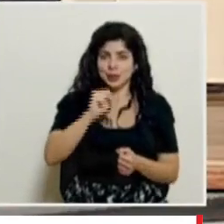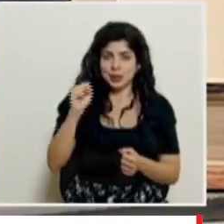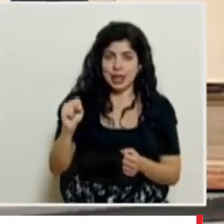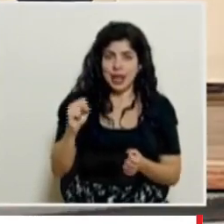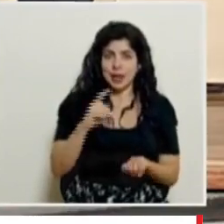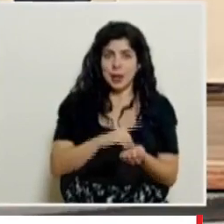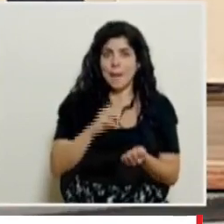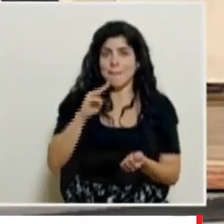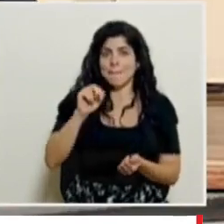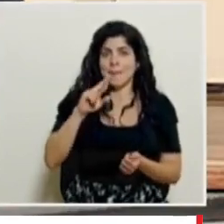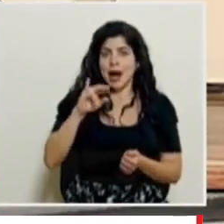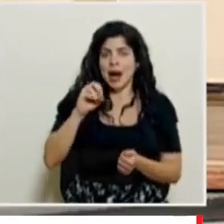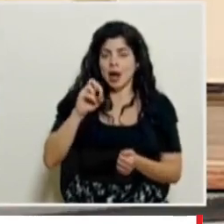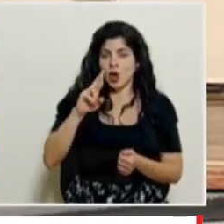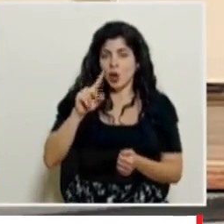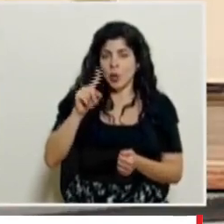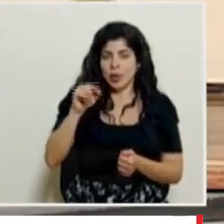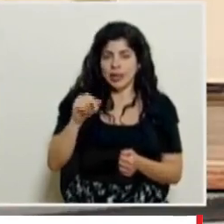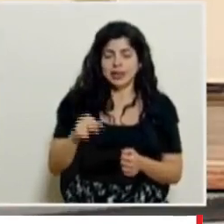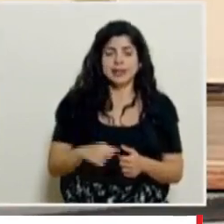seguro social el doctor Mario Ruiz